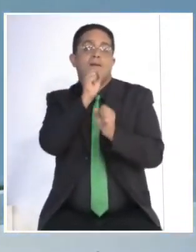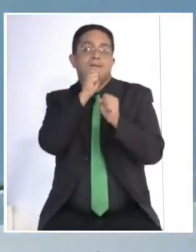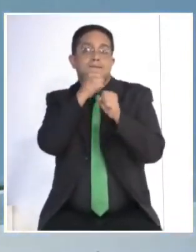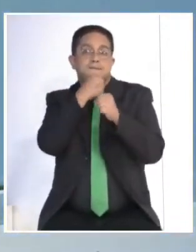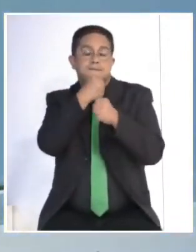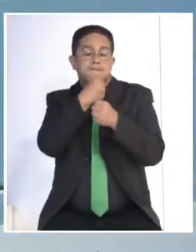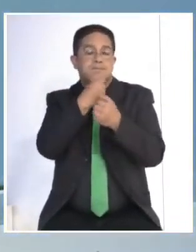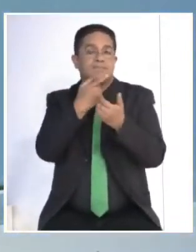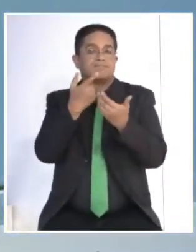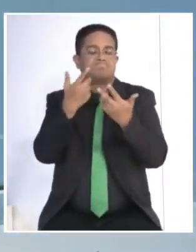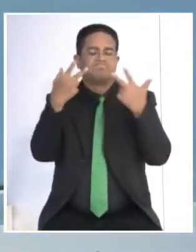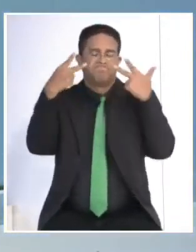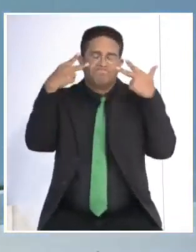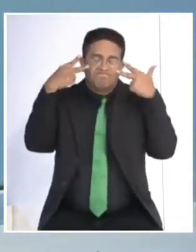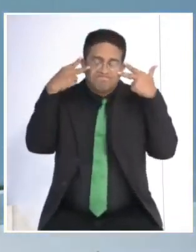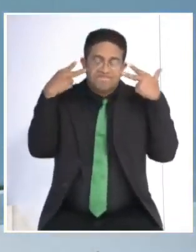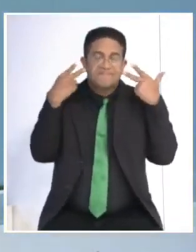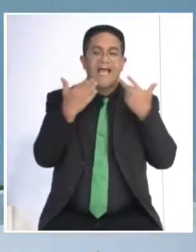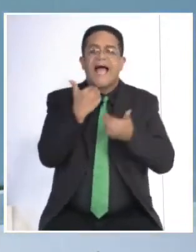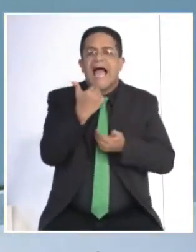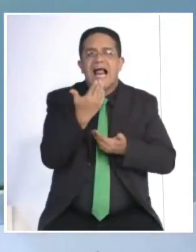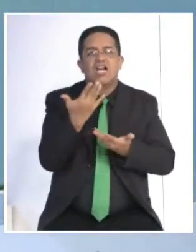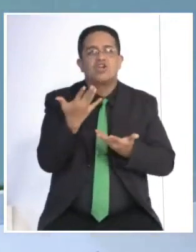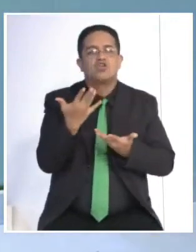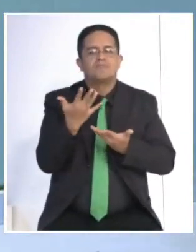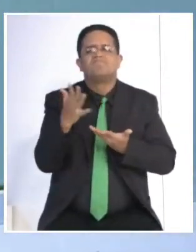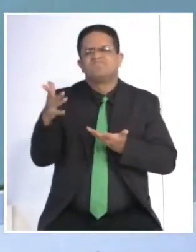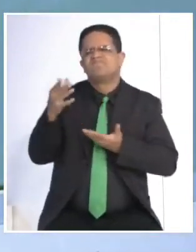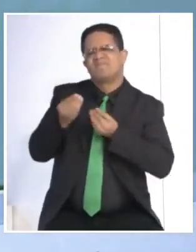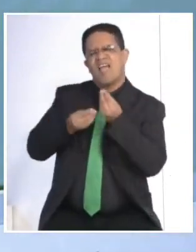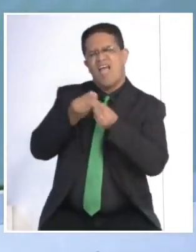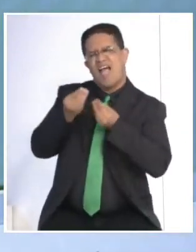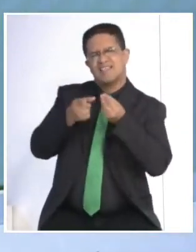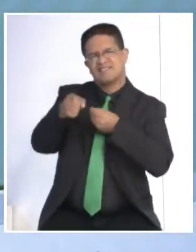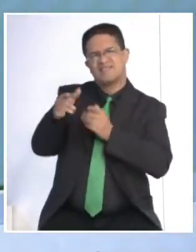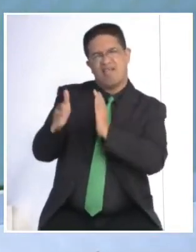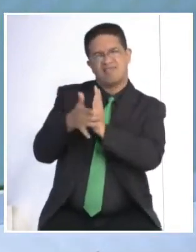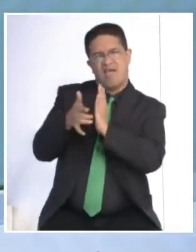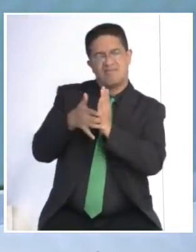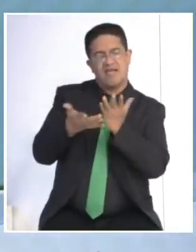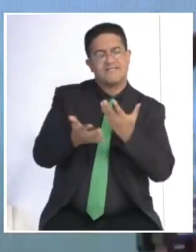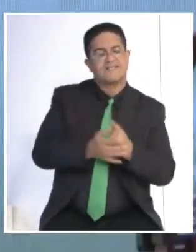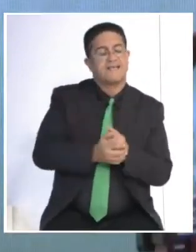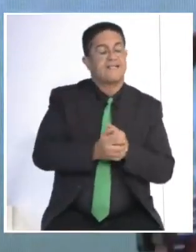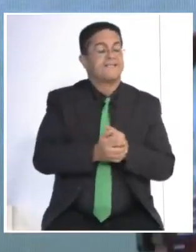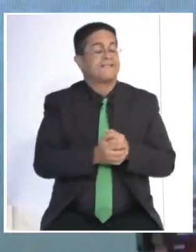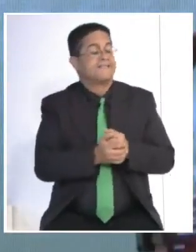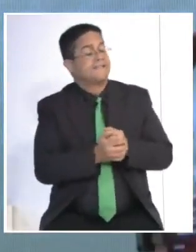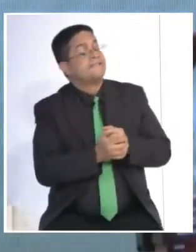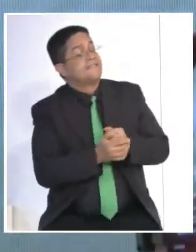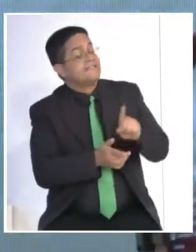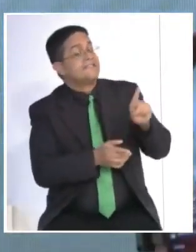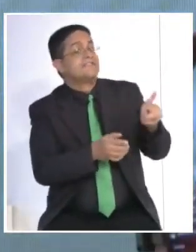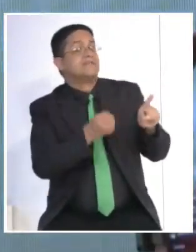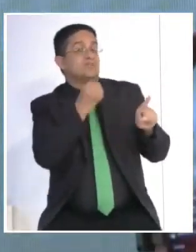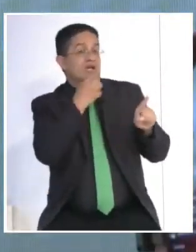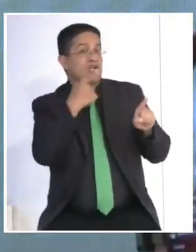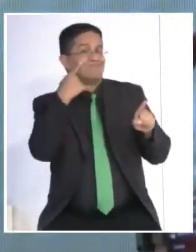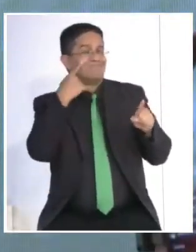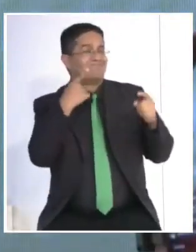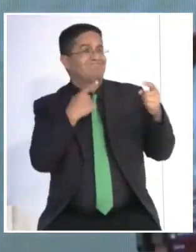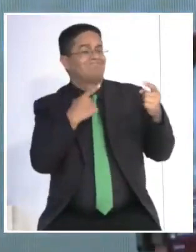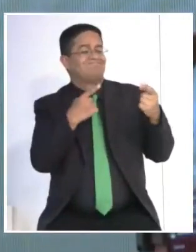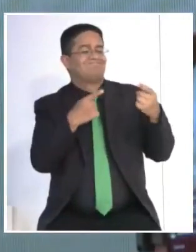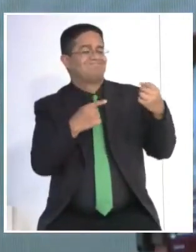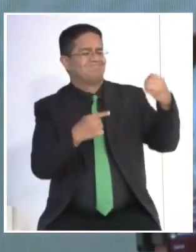paso de la edad muy marcado. ¿Qué se puede hacer a través de esta técnica con estos pacientes? Bueno, el flebofoto es